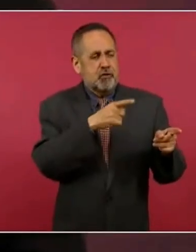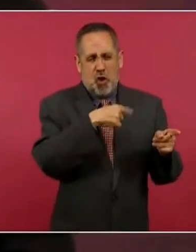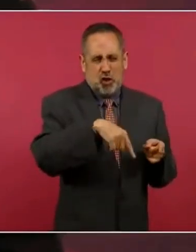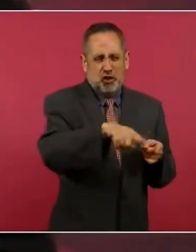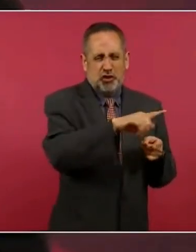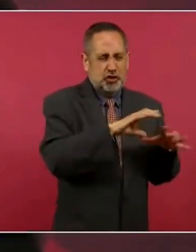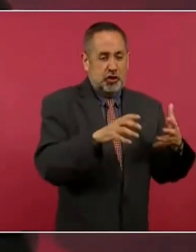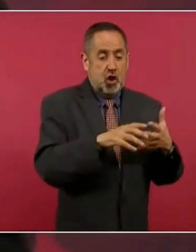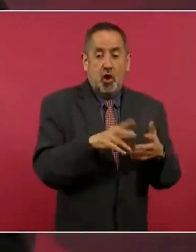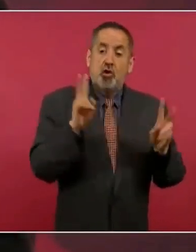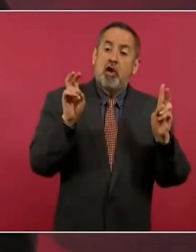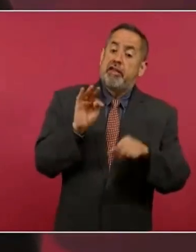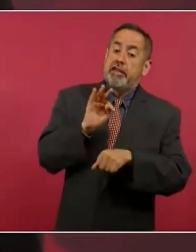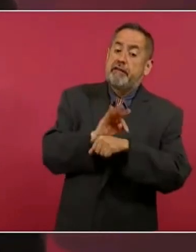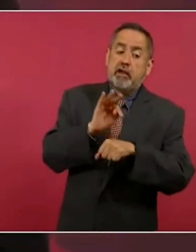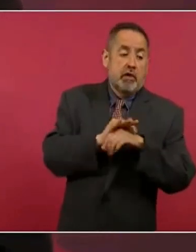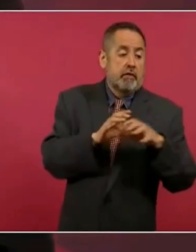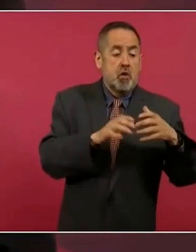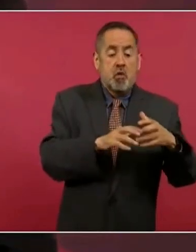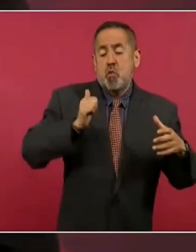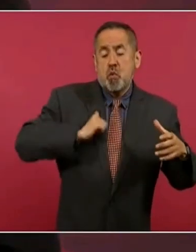defensores del régimen